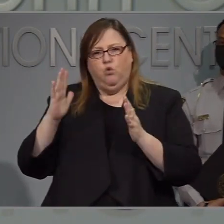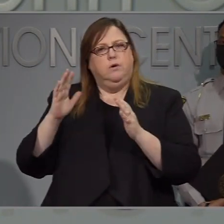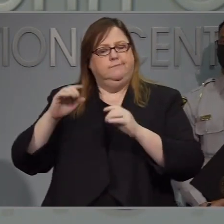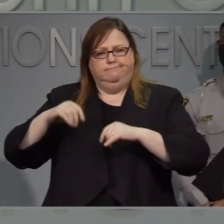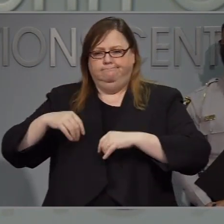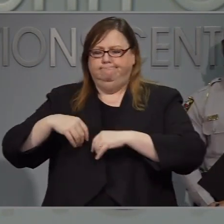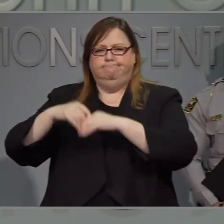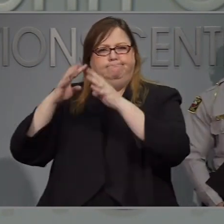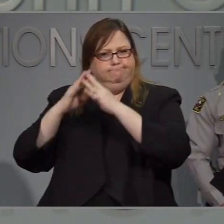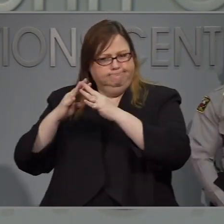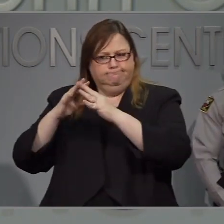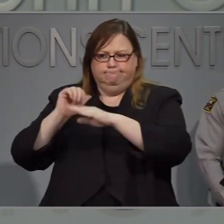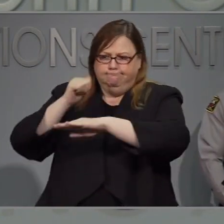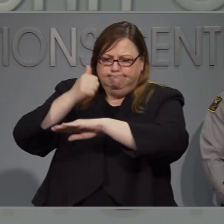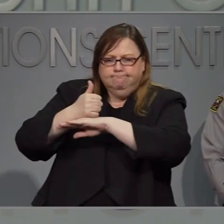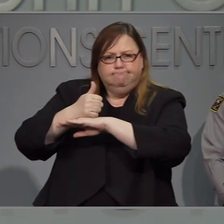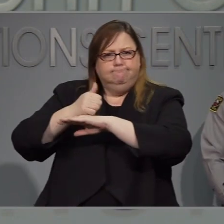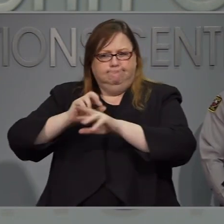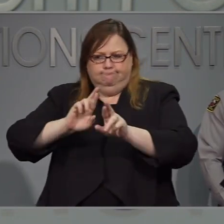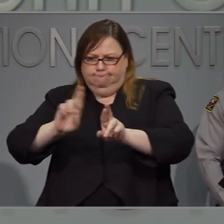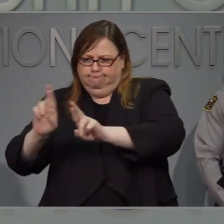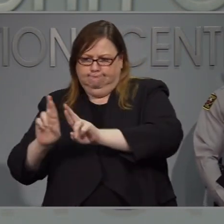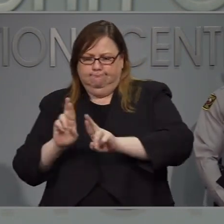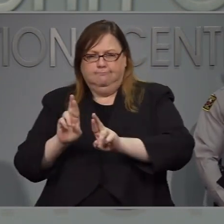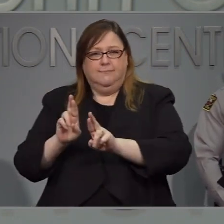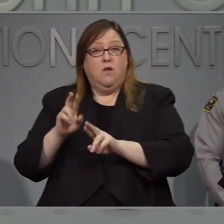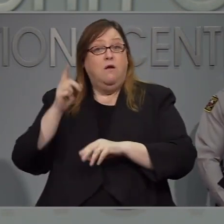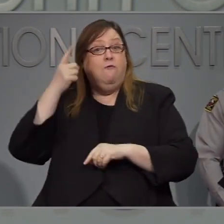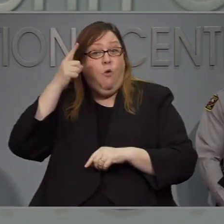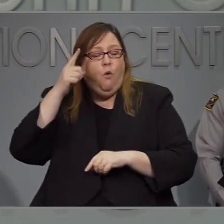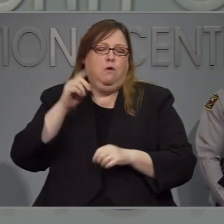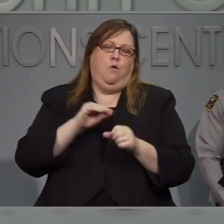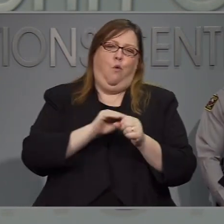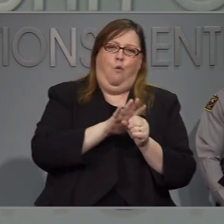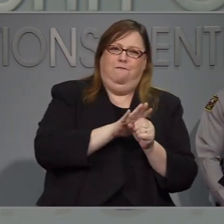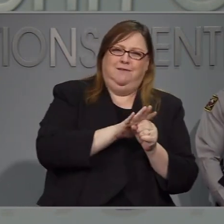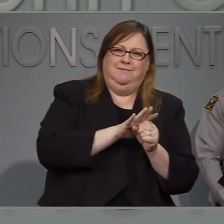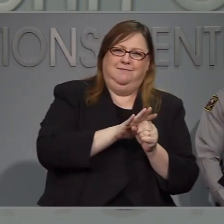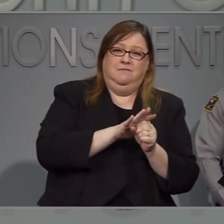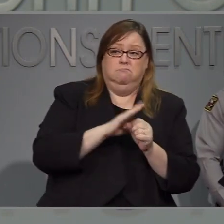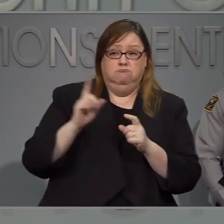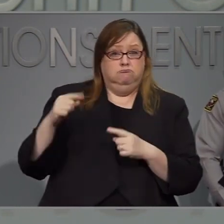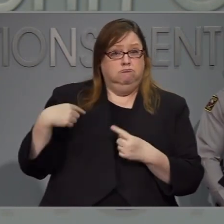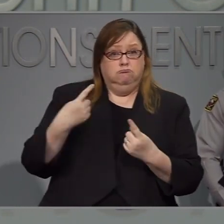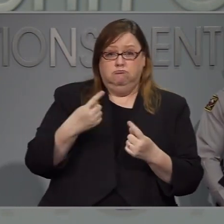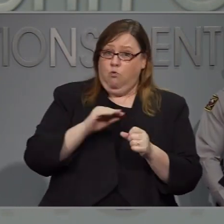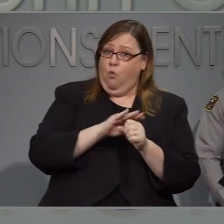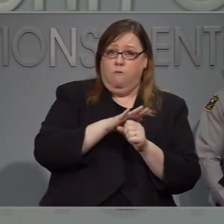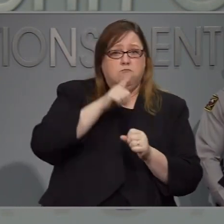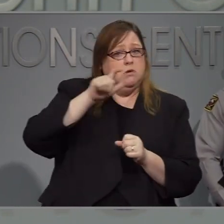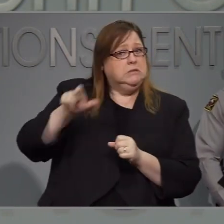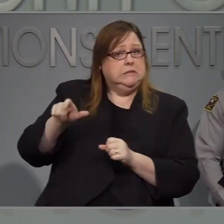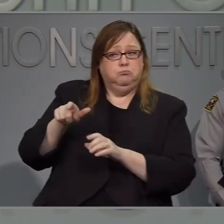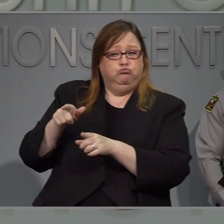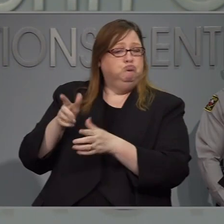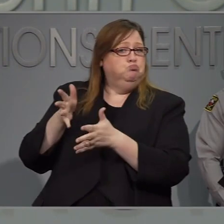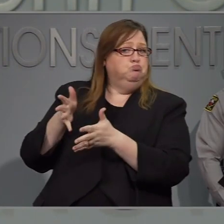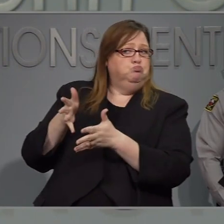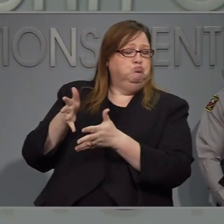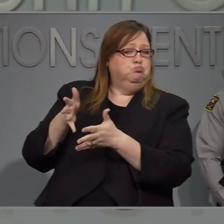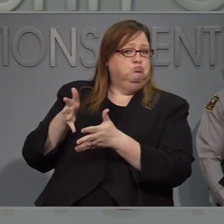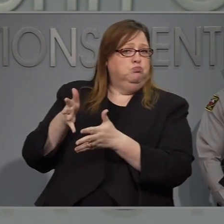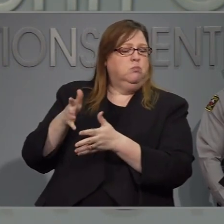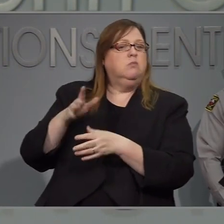Instalamos este sitio para un alza en caso de un alza de COVID-19 no hemos necesitado este